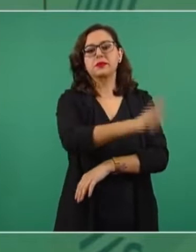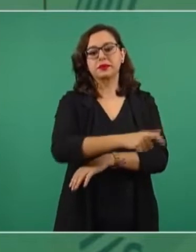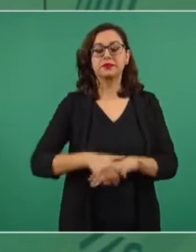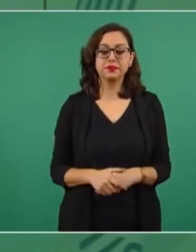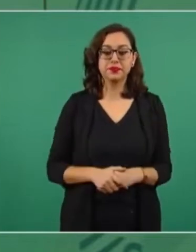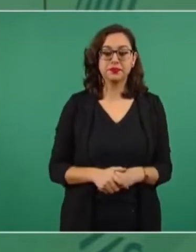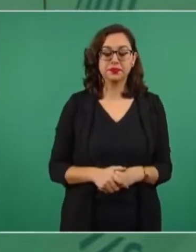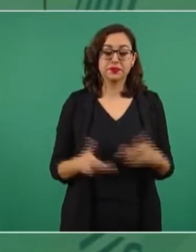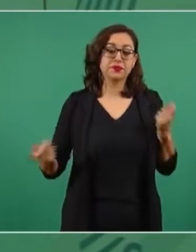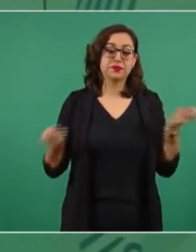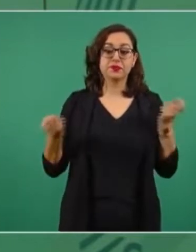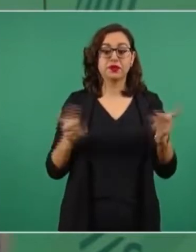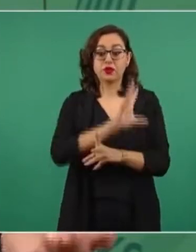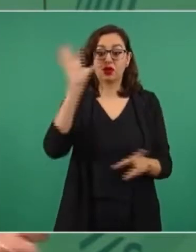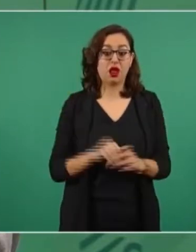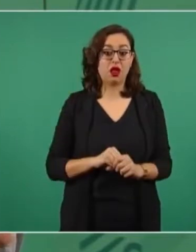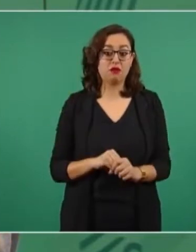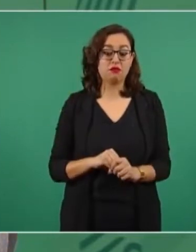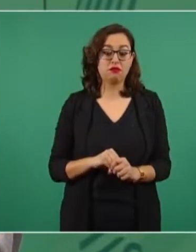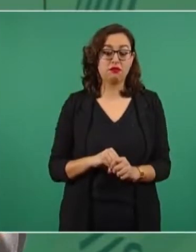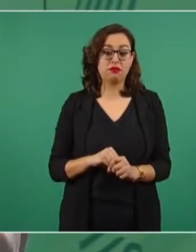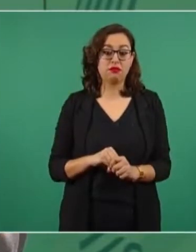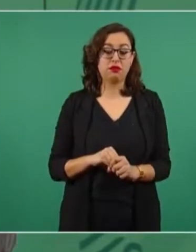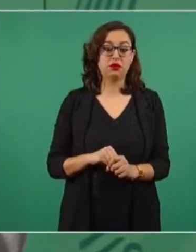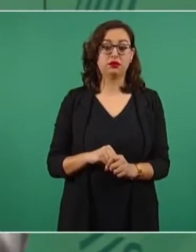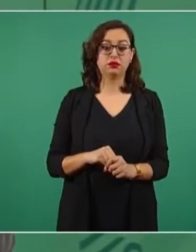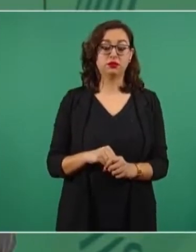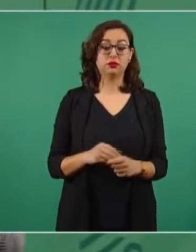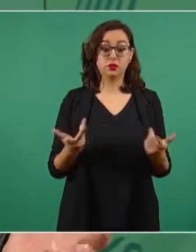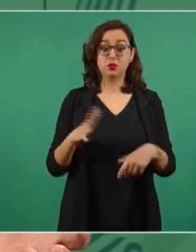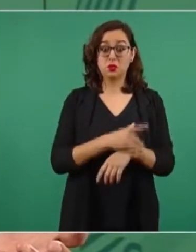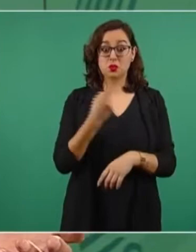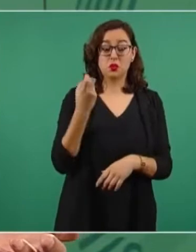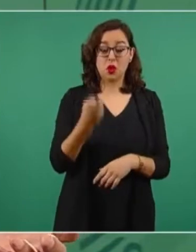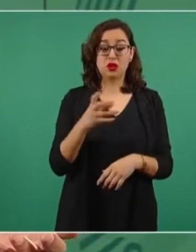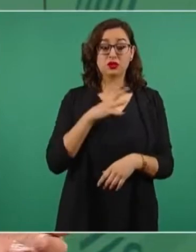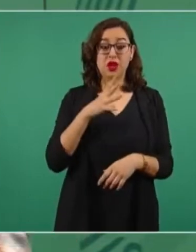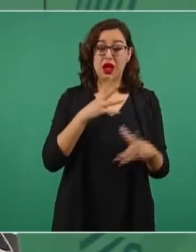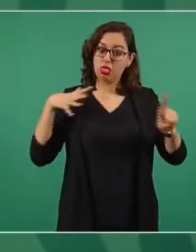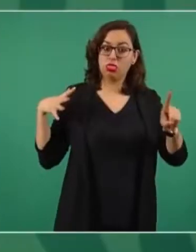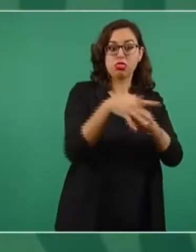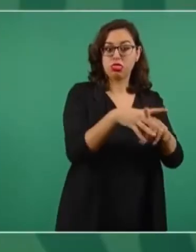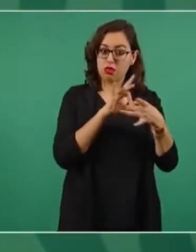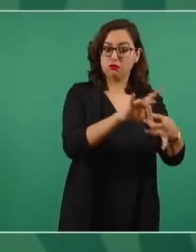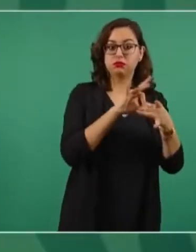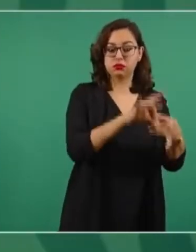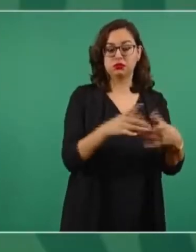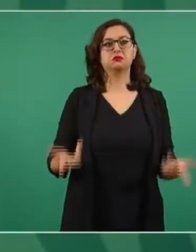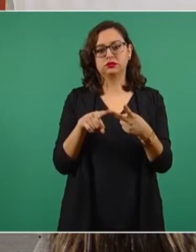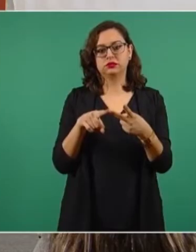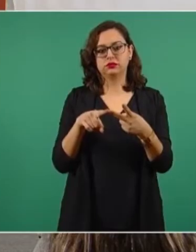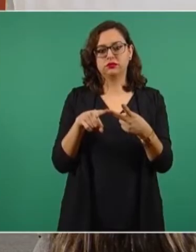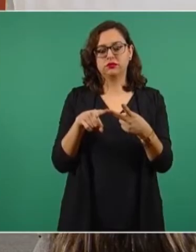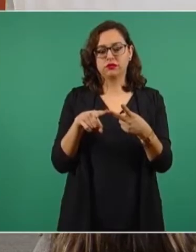Y ellos se terminaban en todo. Pues por eso tienen a cientos y a lo mejor a miles de seguidores, investigadores,